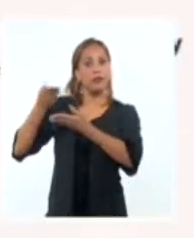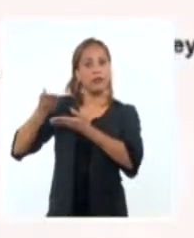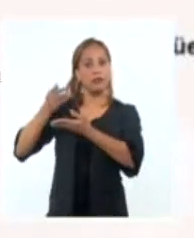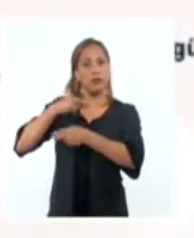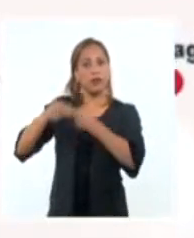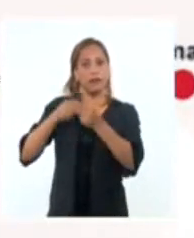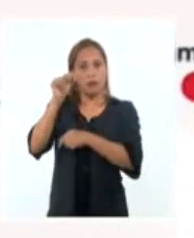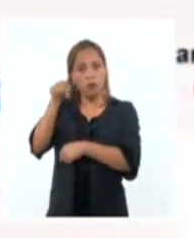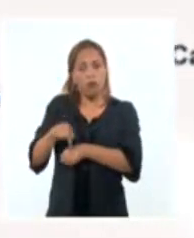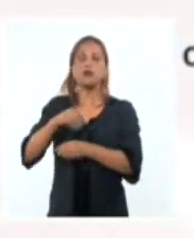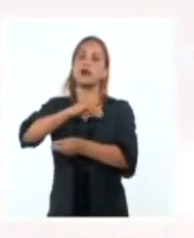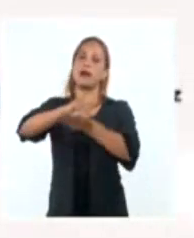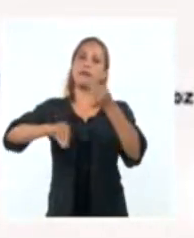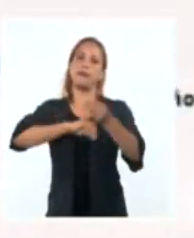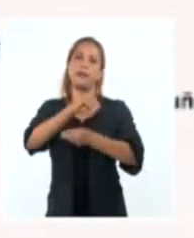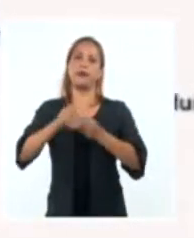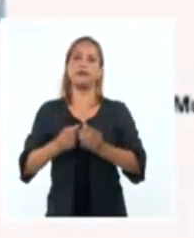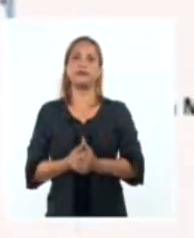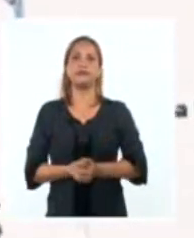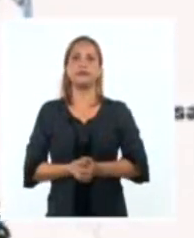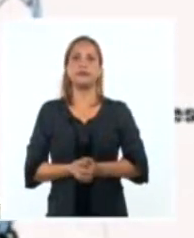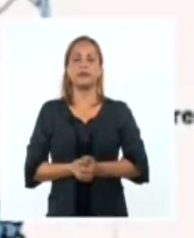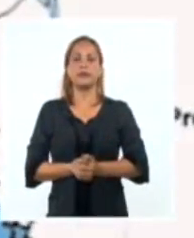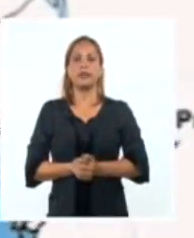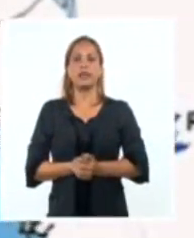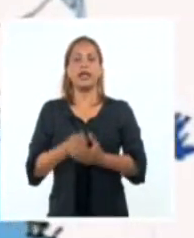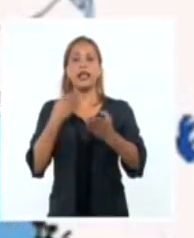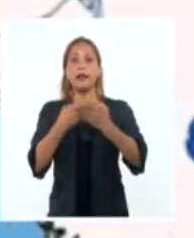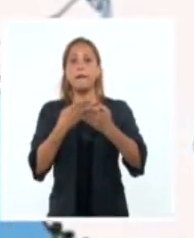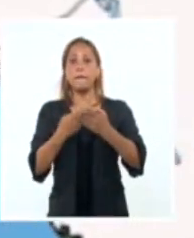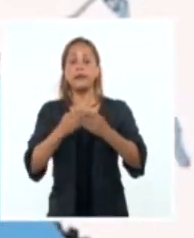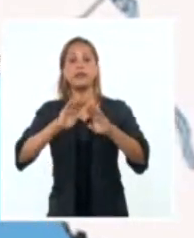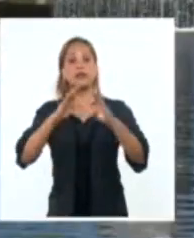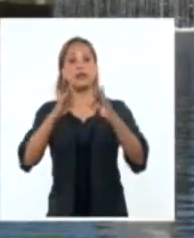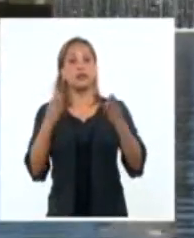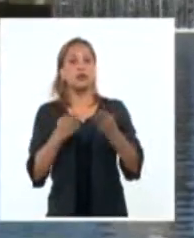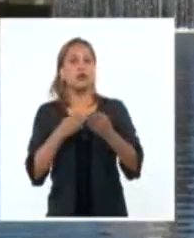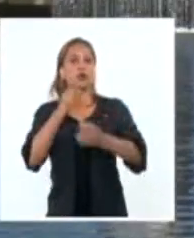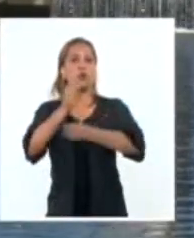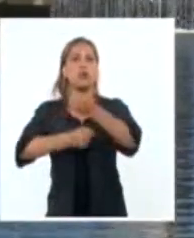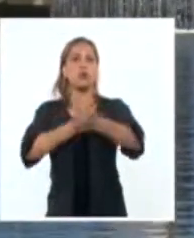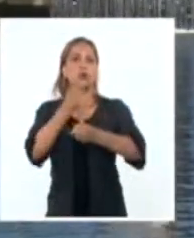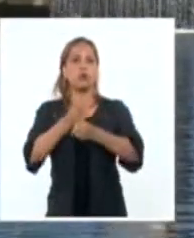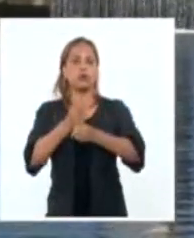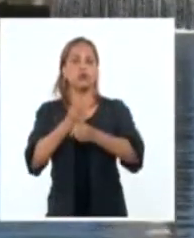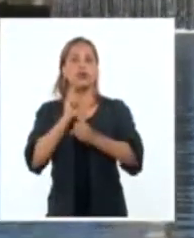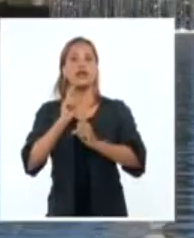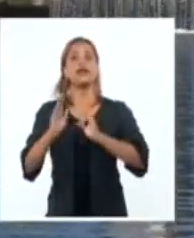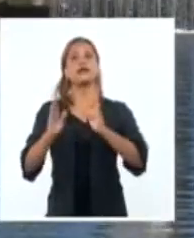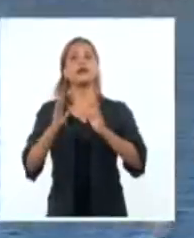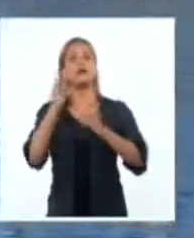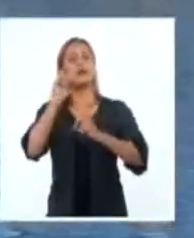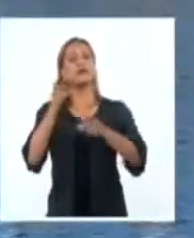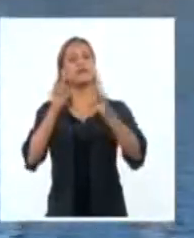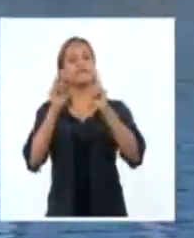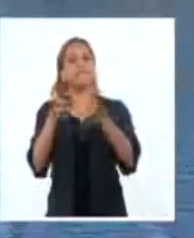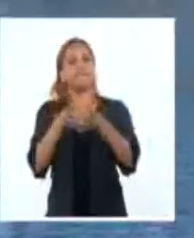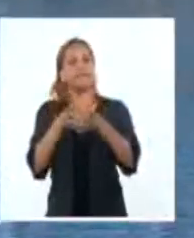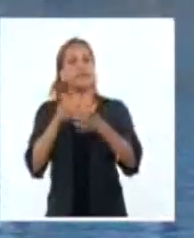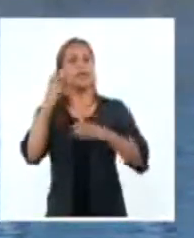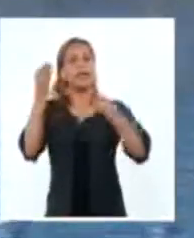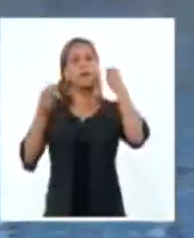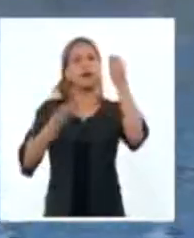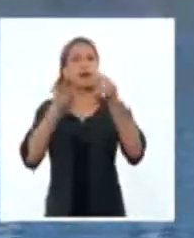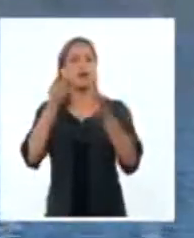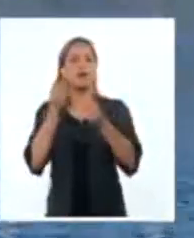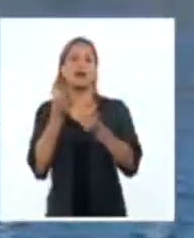hoy. El trasvase centro-oeste y su valor de uso. La sesión evaluó el insuficiente